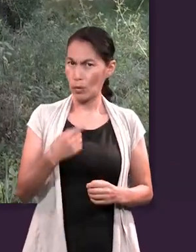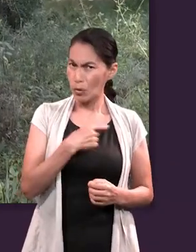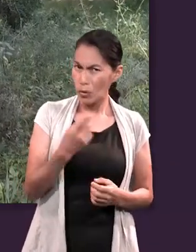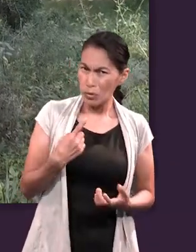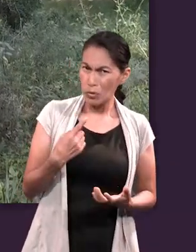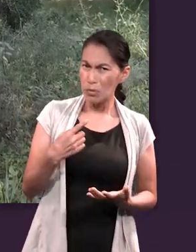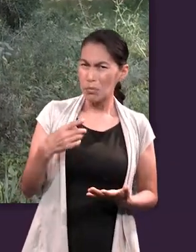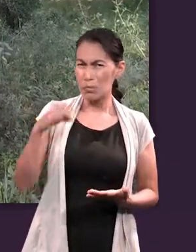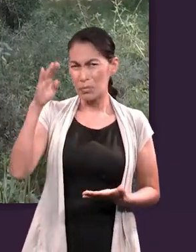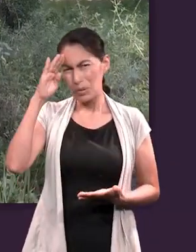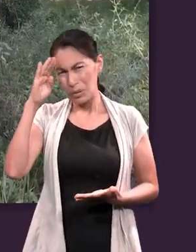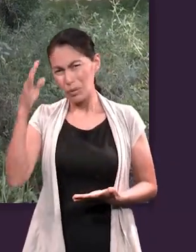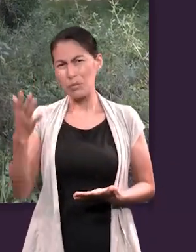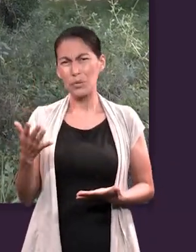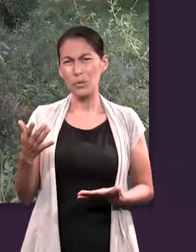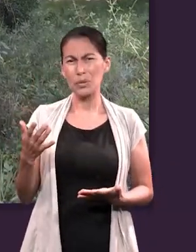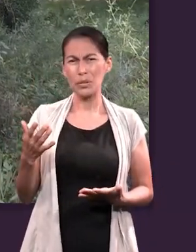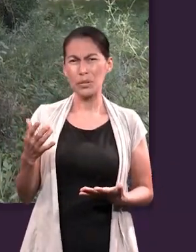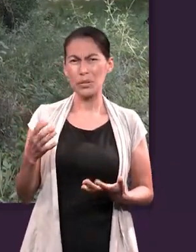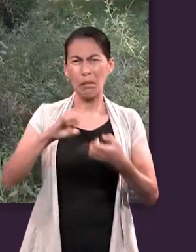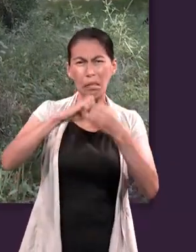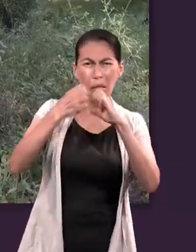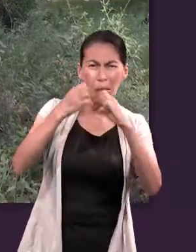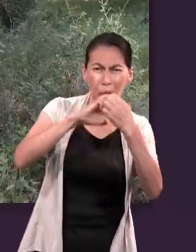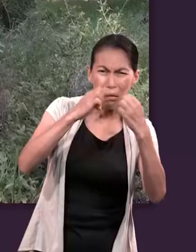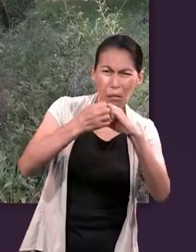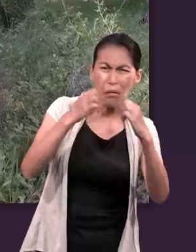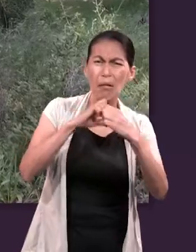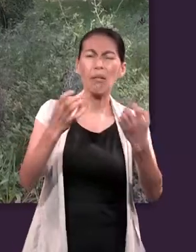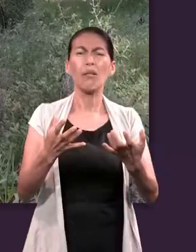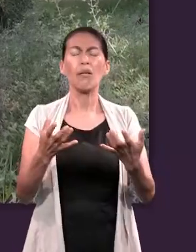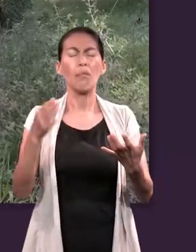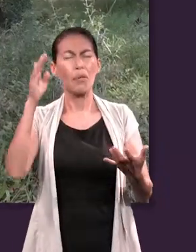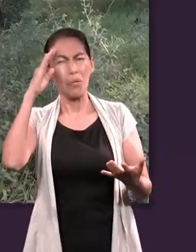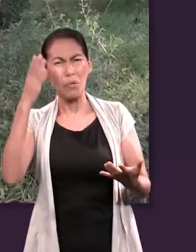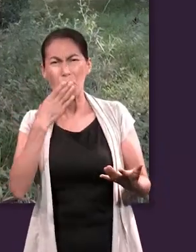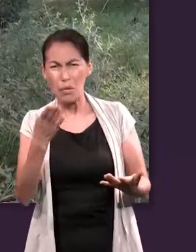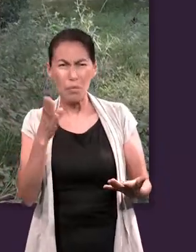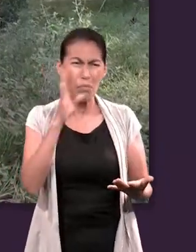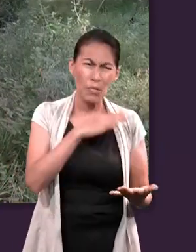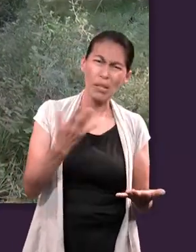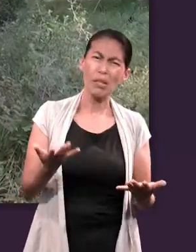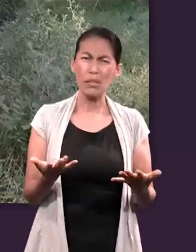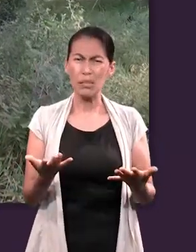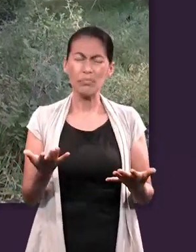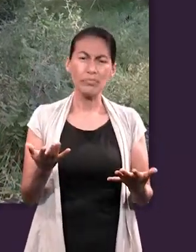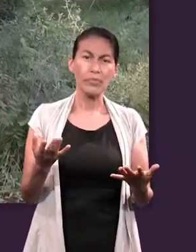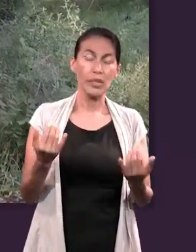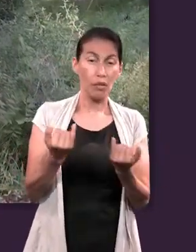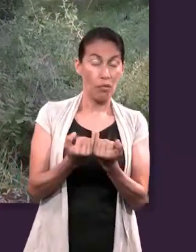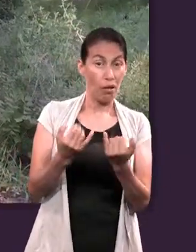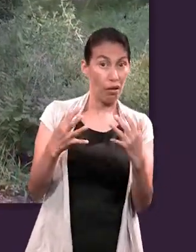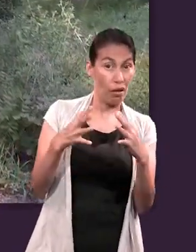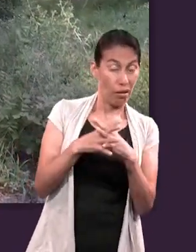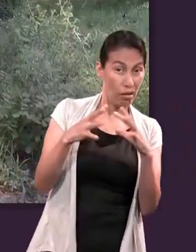Y aunque sí pudiéramos pensar en lo cósmico, el conflicto entre Cristo y Satanás, el bien y el mal, también hay